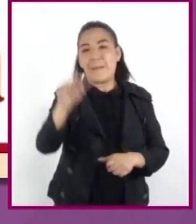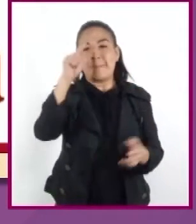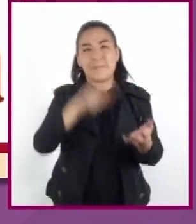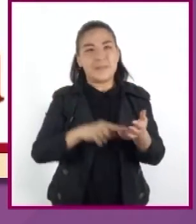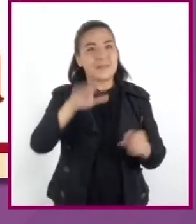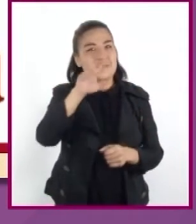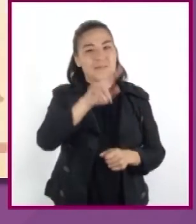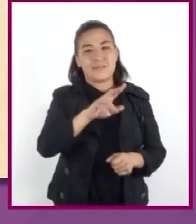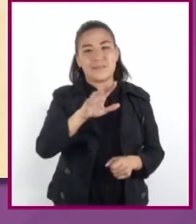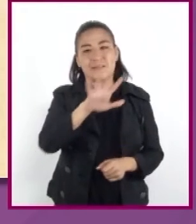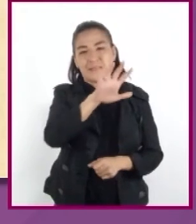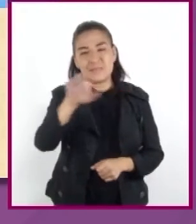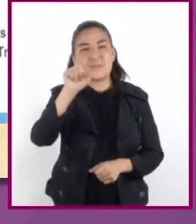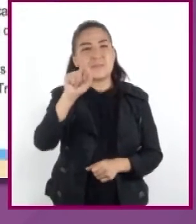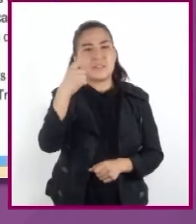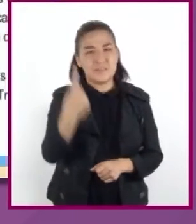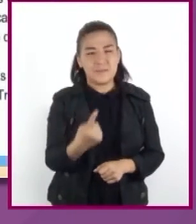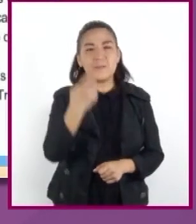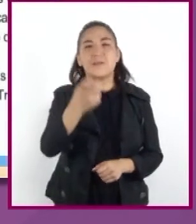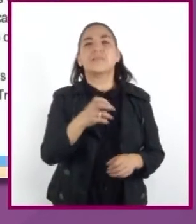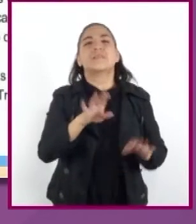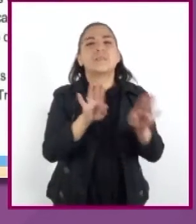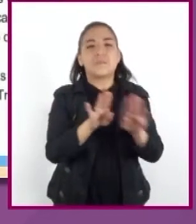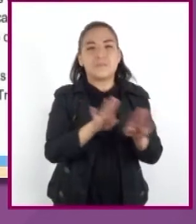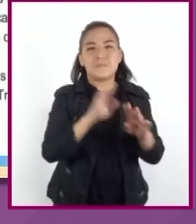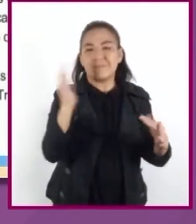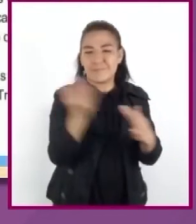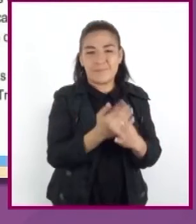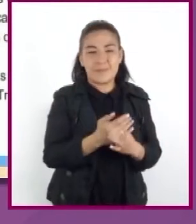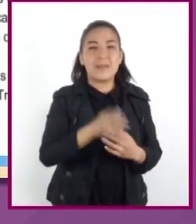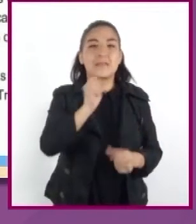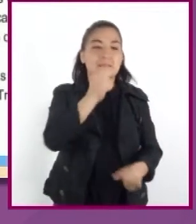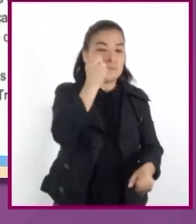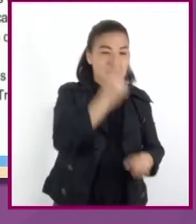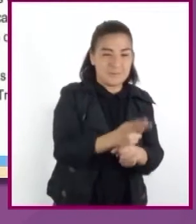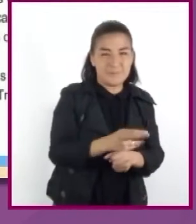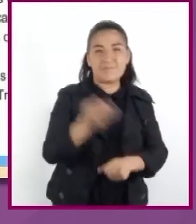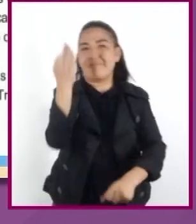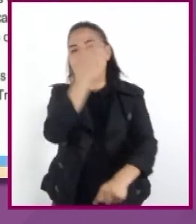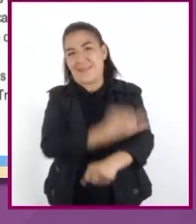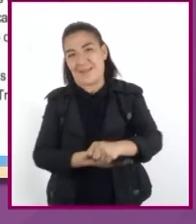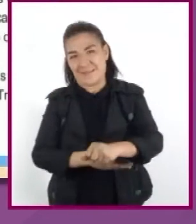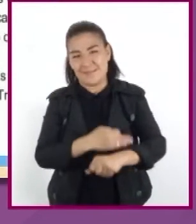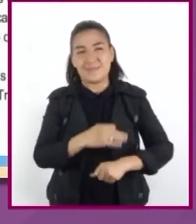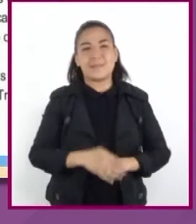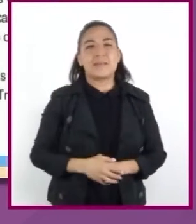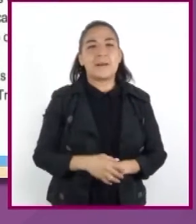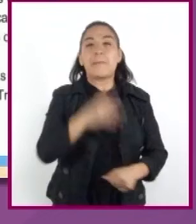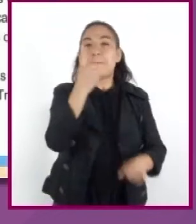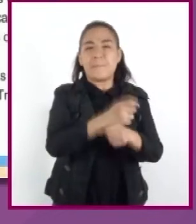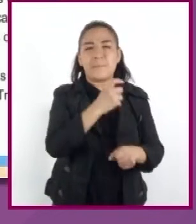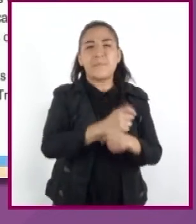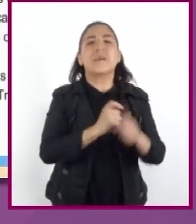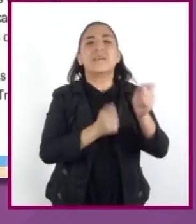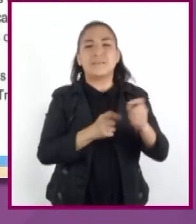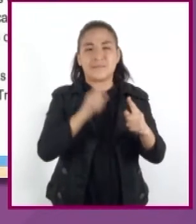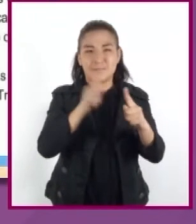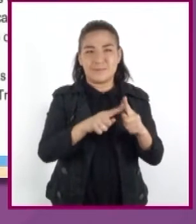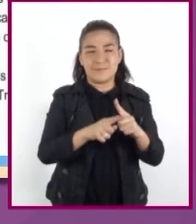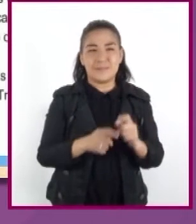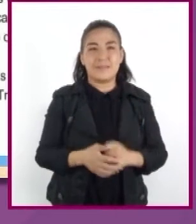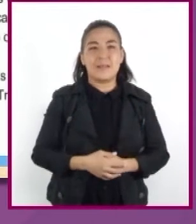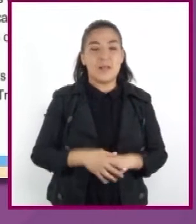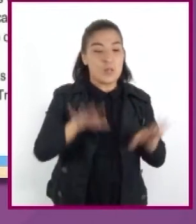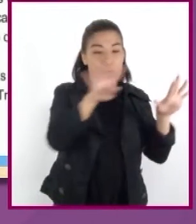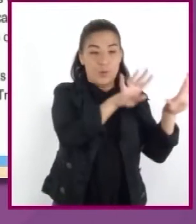1521. Se divide en postclásico temprano y tardío. La primera fase abarcó del